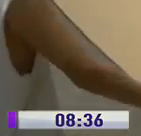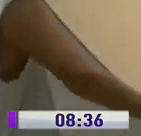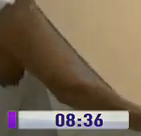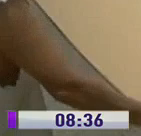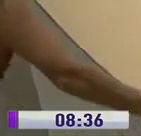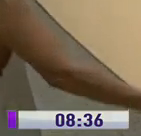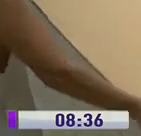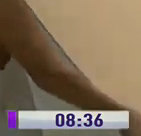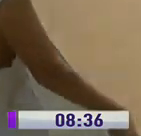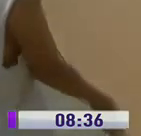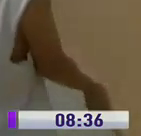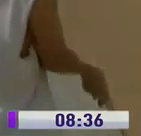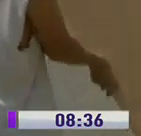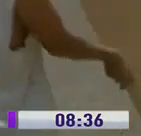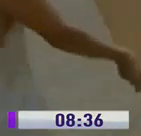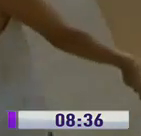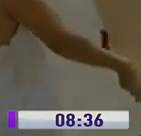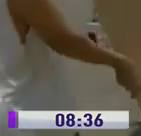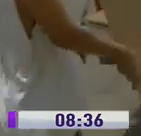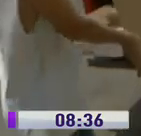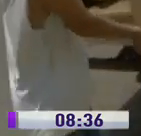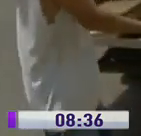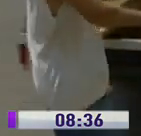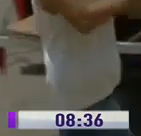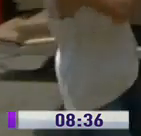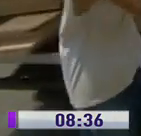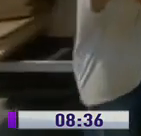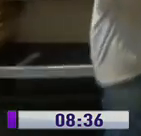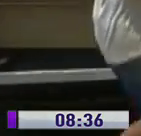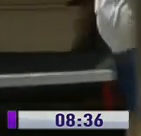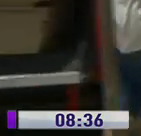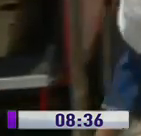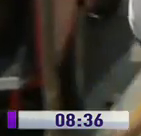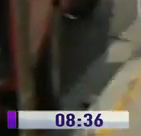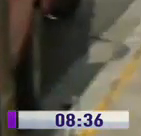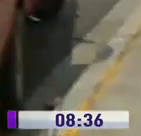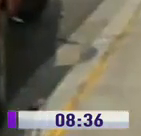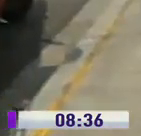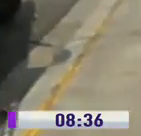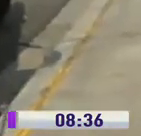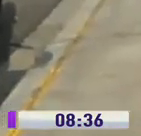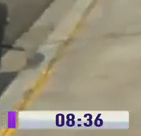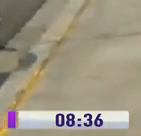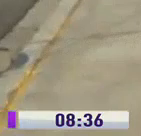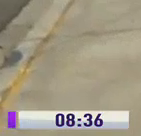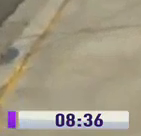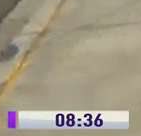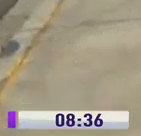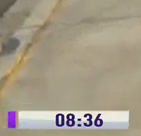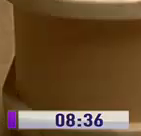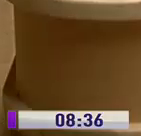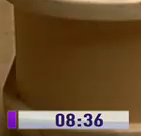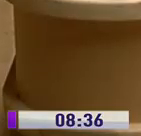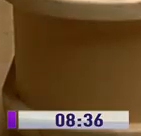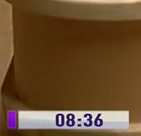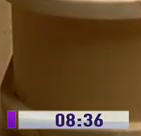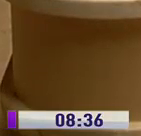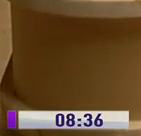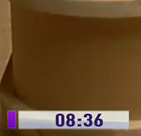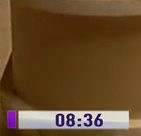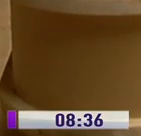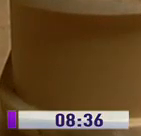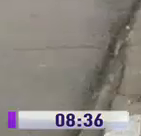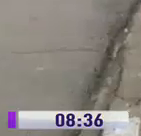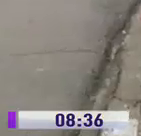entre otros materiales que necesitan. Inician la tarea a las seis de la mañana y se duermen a la medianoche. La situación no es nada fácil para ellos y también